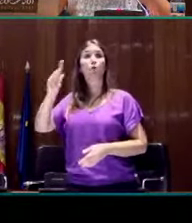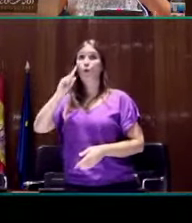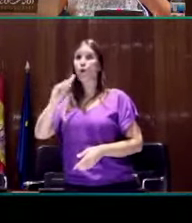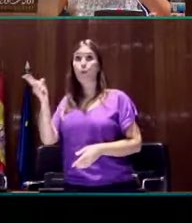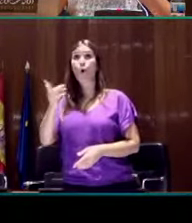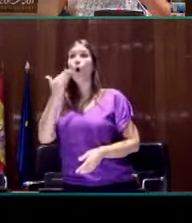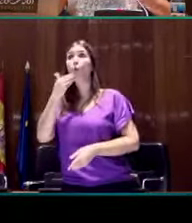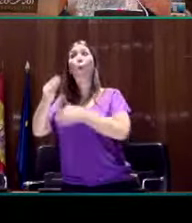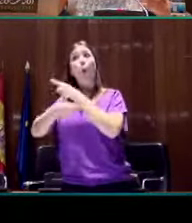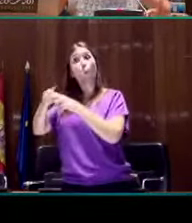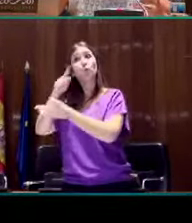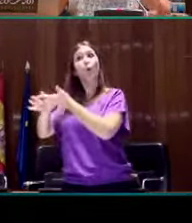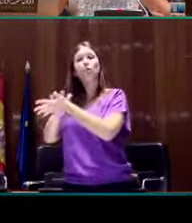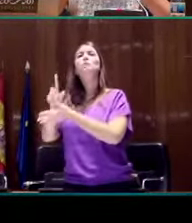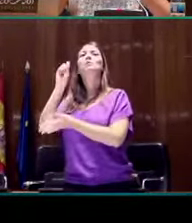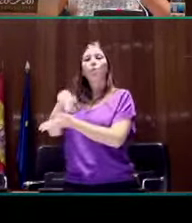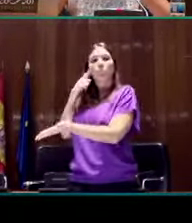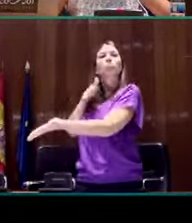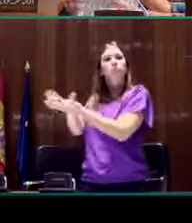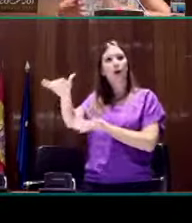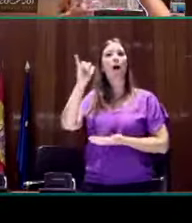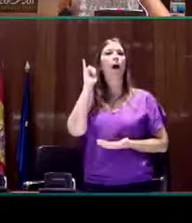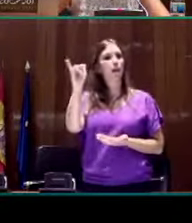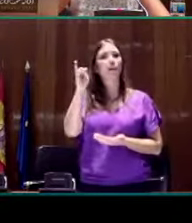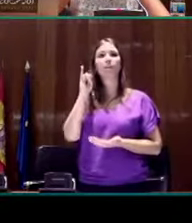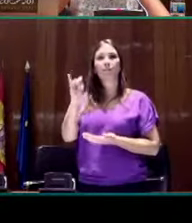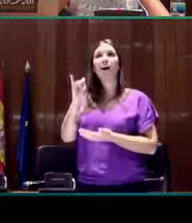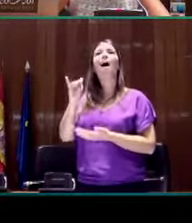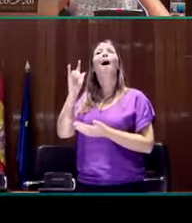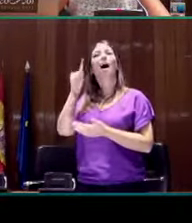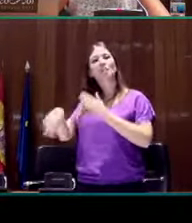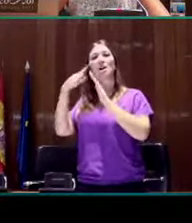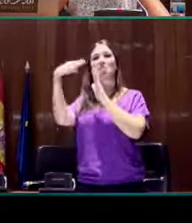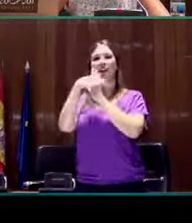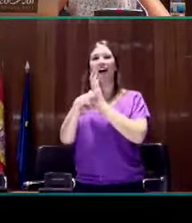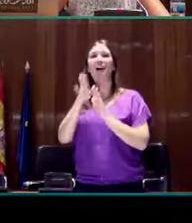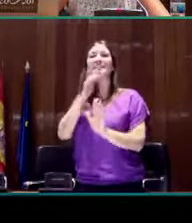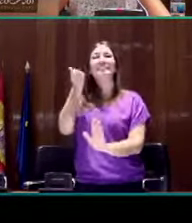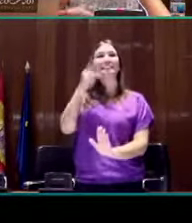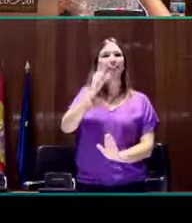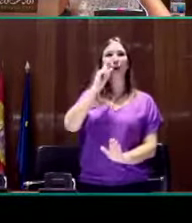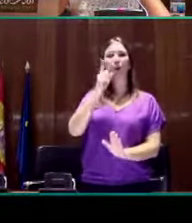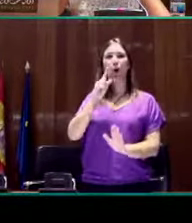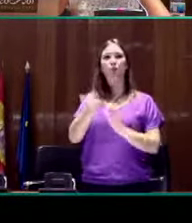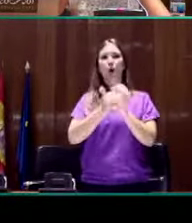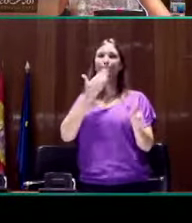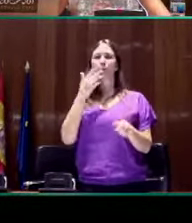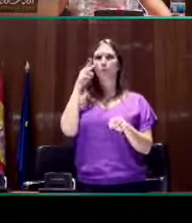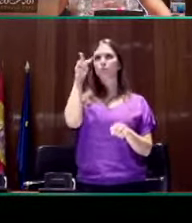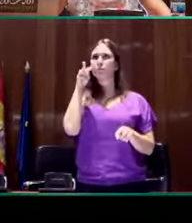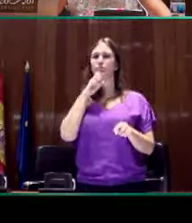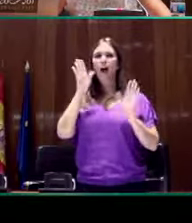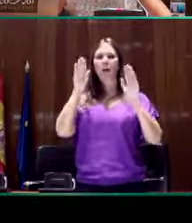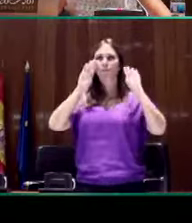sordas lo utilizan, igualmente, deriva en la creación de patrones de mirada con rasgos similares, lo que